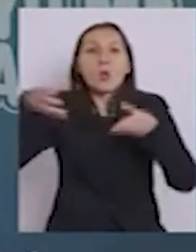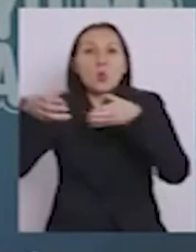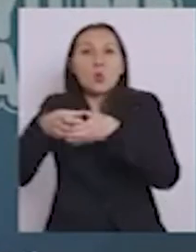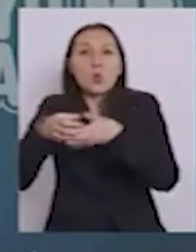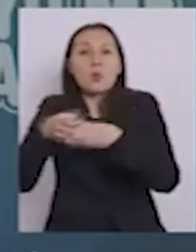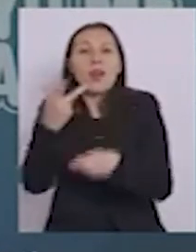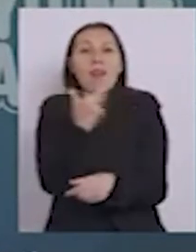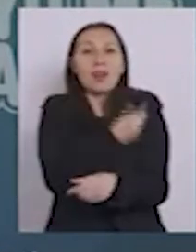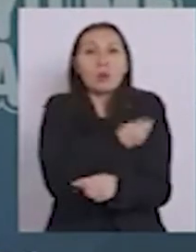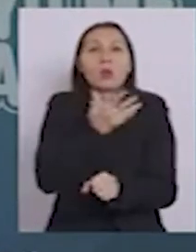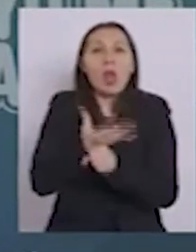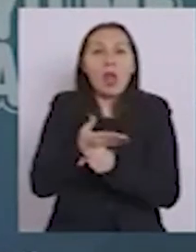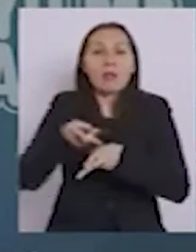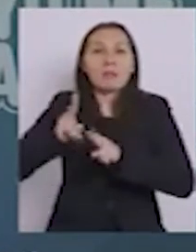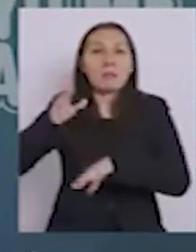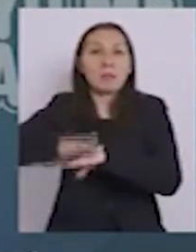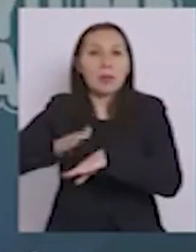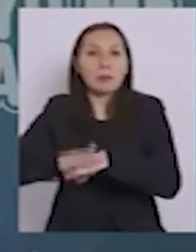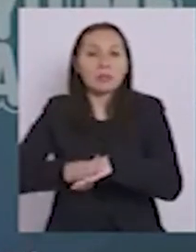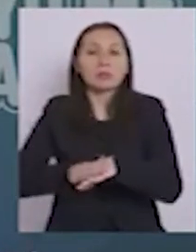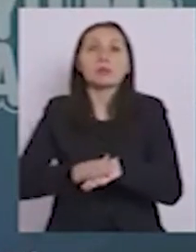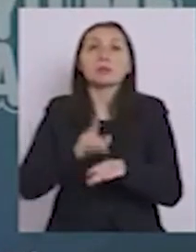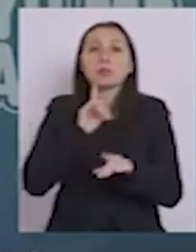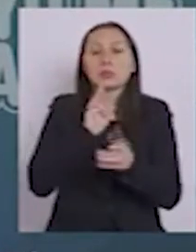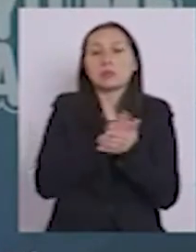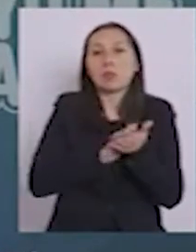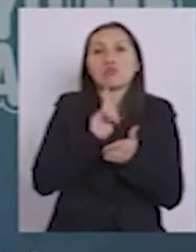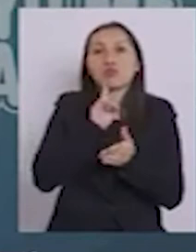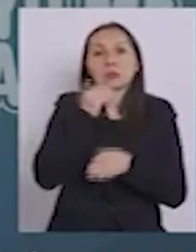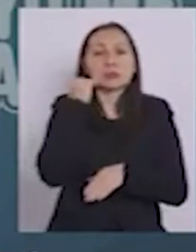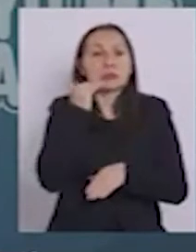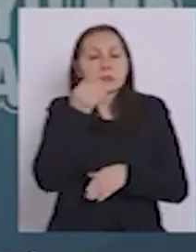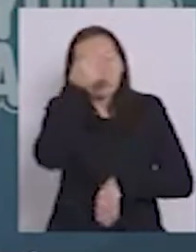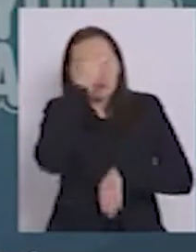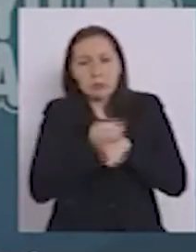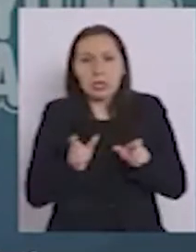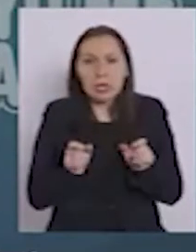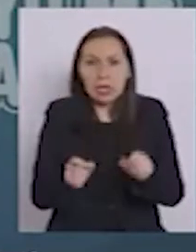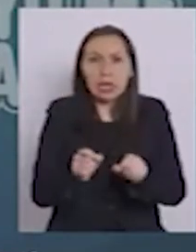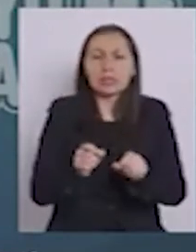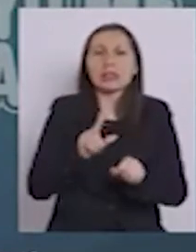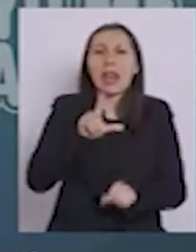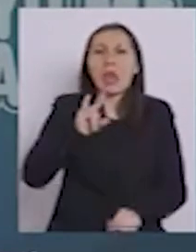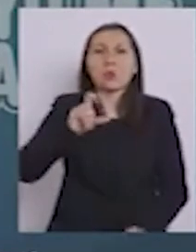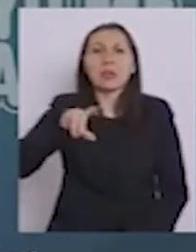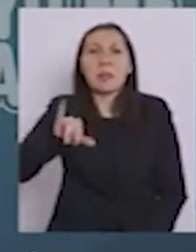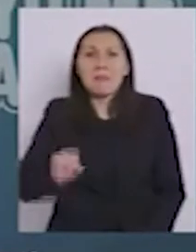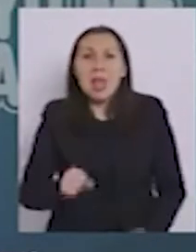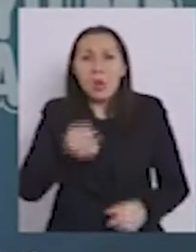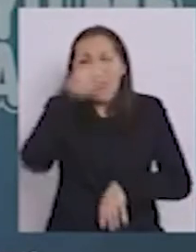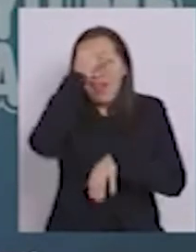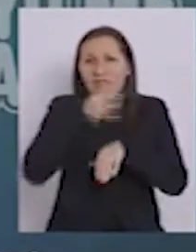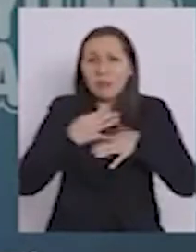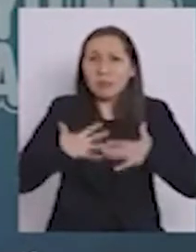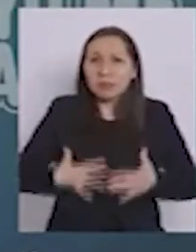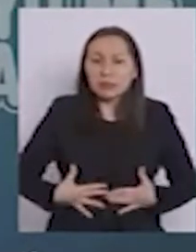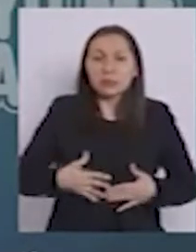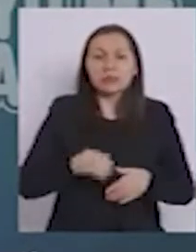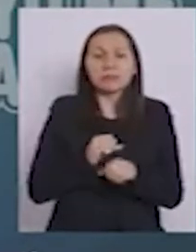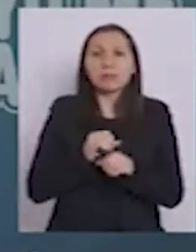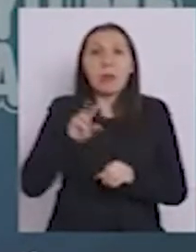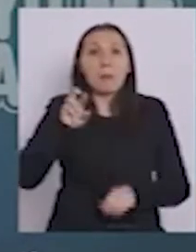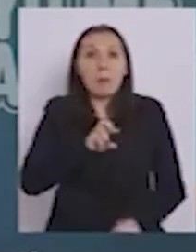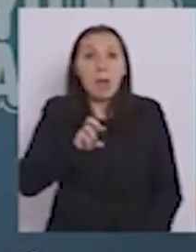donde la vacuna está autorizada, pero que tienen, por ejemplo, un cáncer, una leucemia, una enfermedad inmunológica. Los padres,